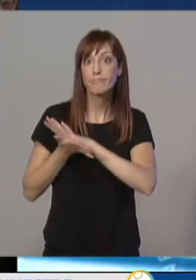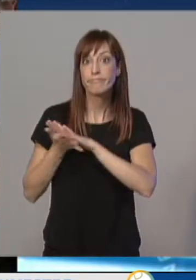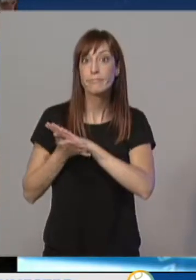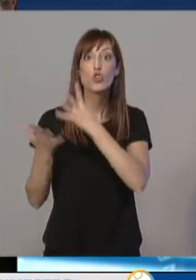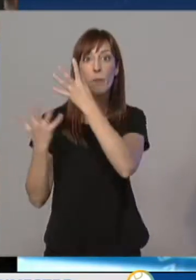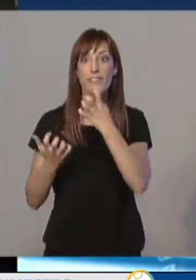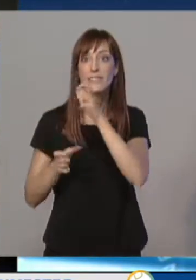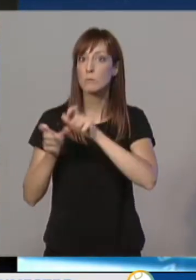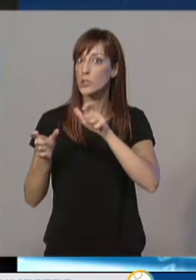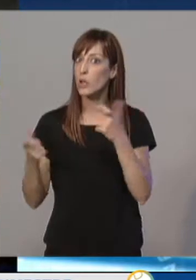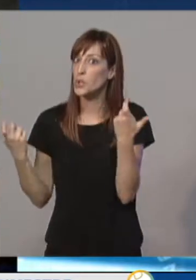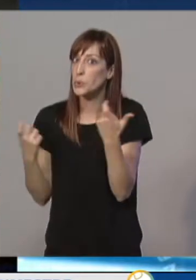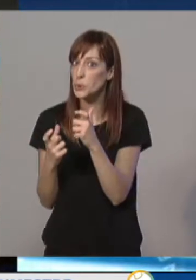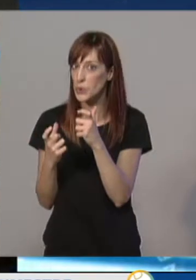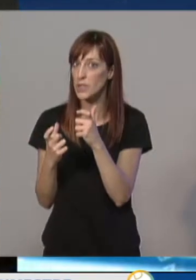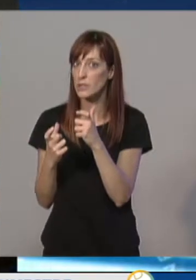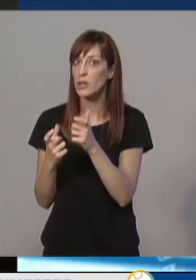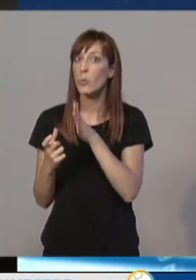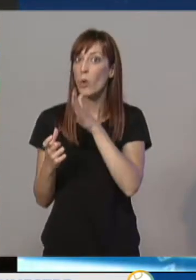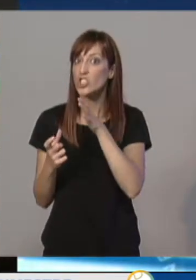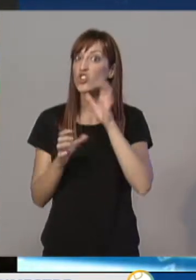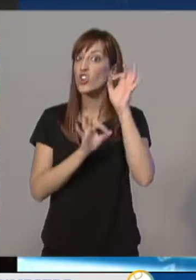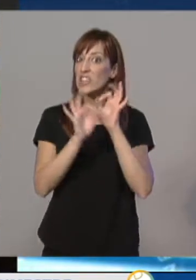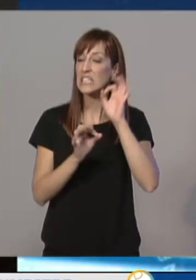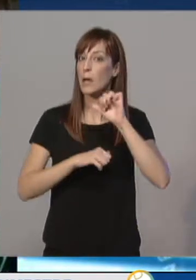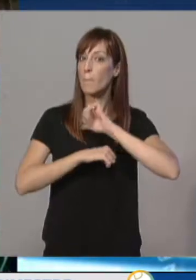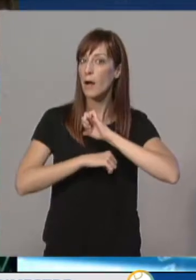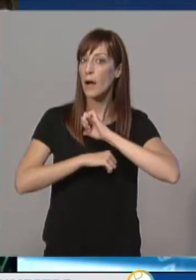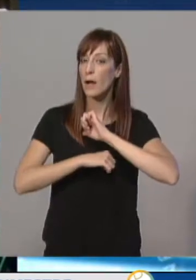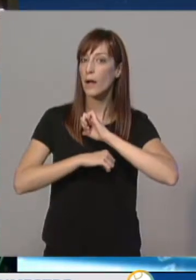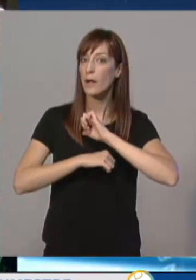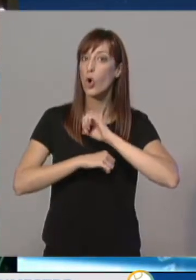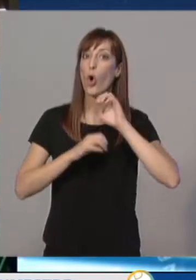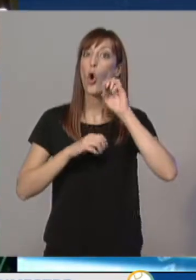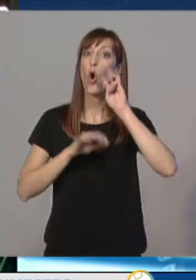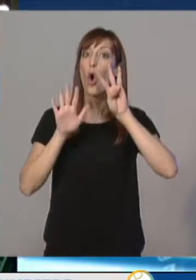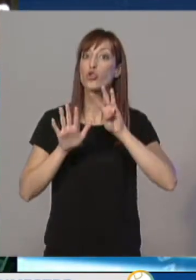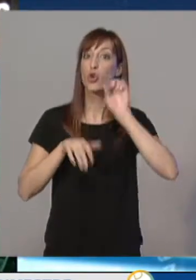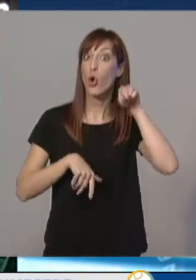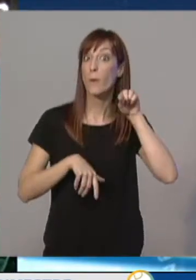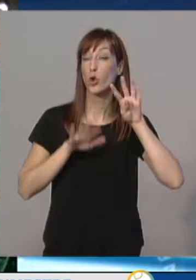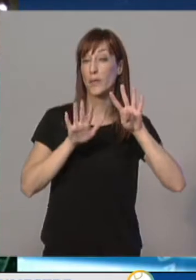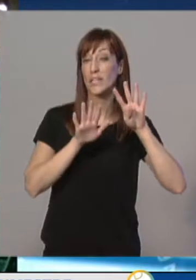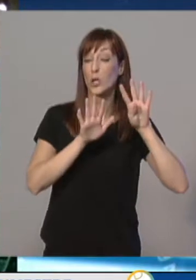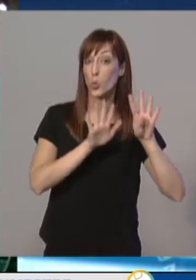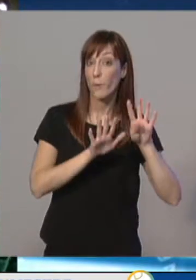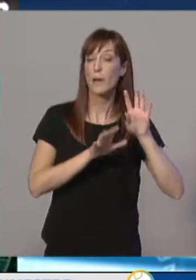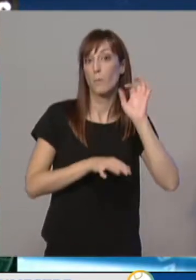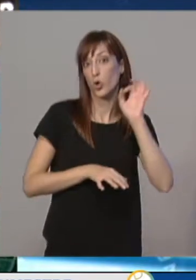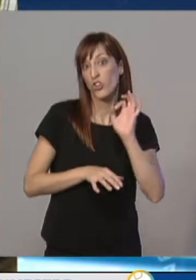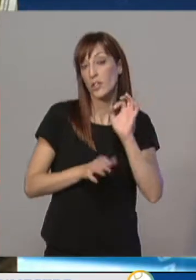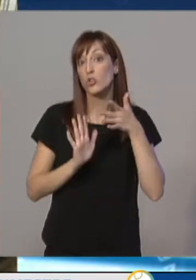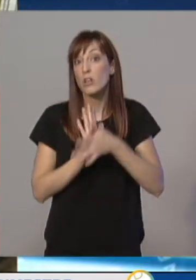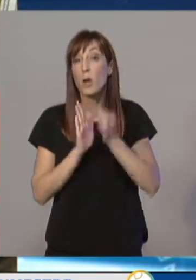personas, por lo que la tasa de desempleo... ...se situó en nuestra región en el 8,99%, en torno a 0,85